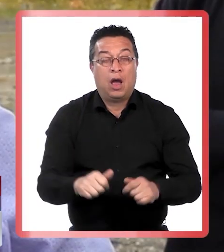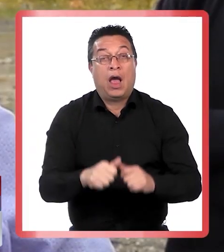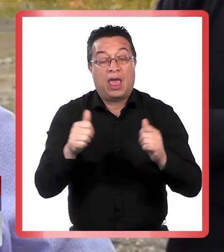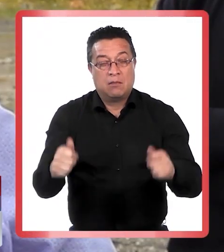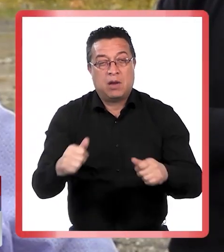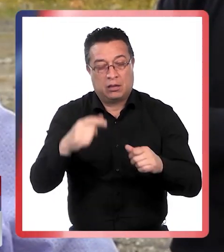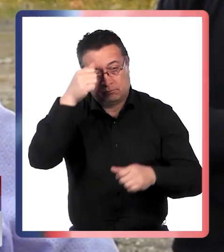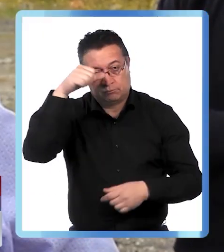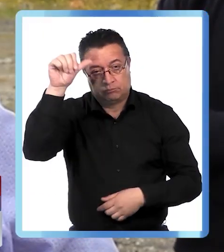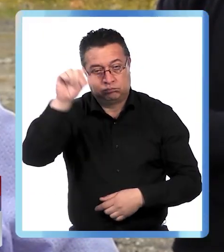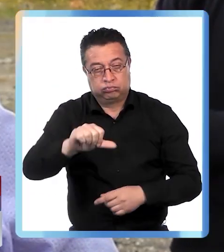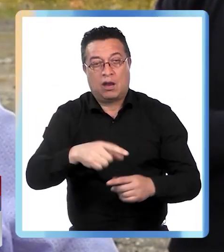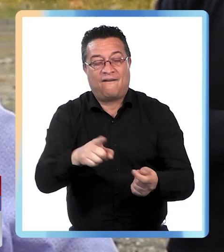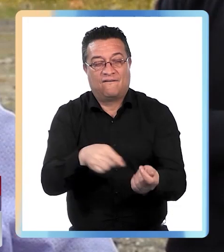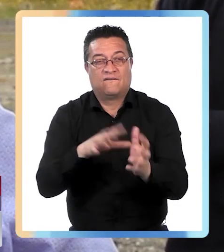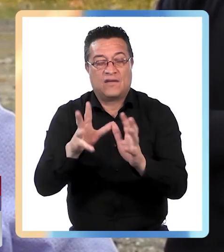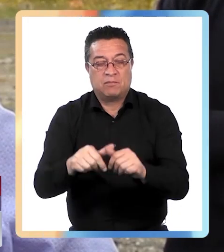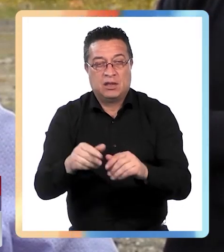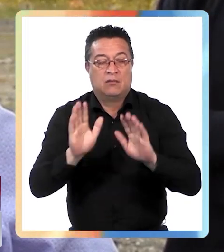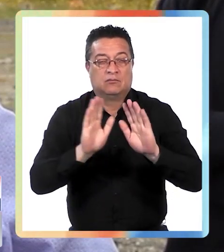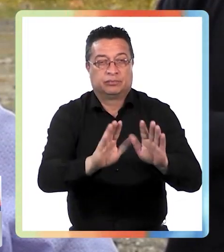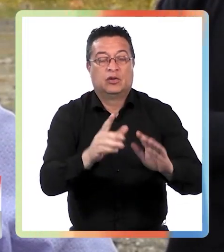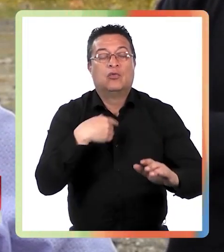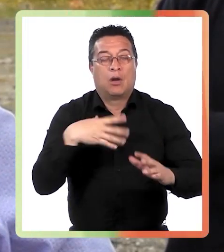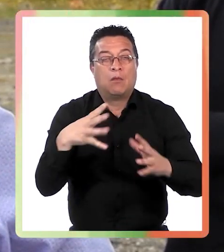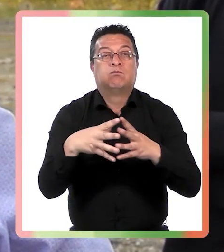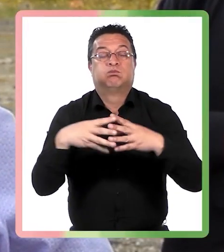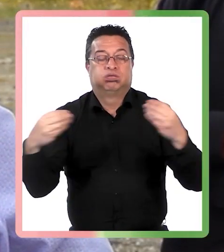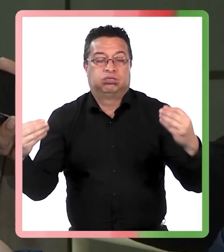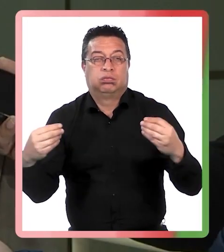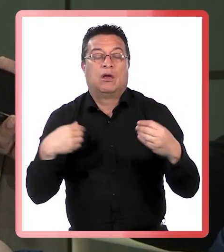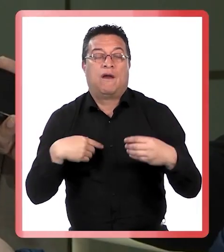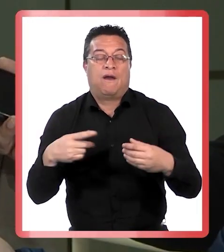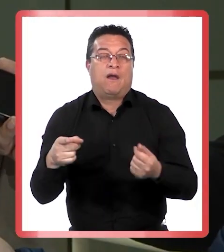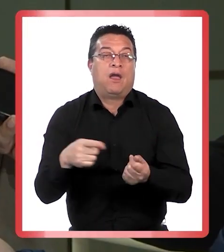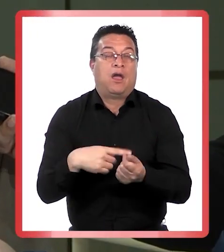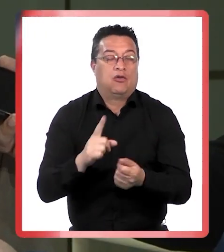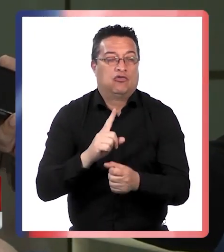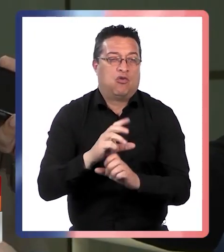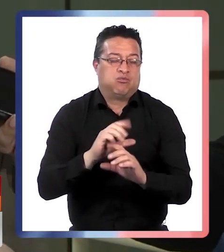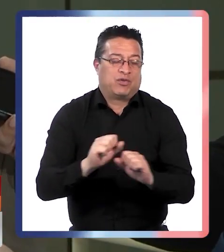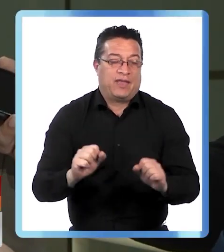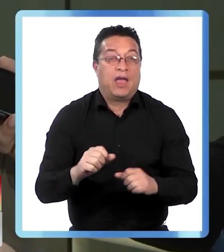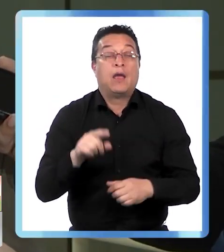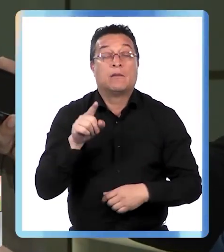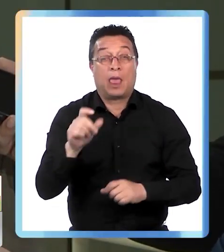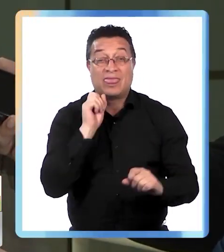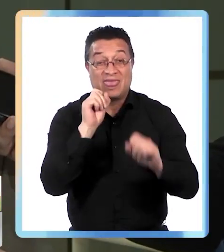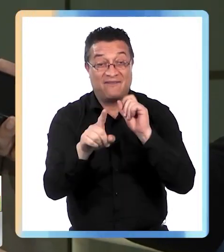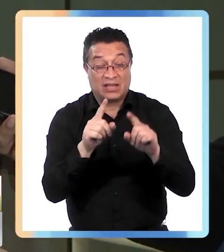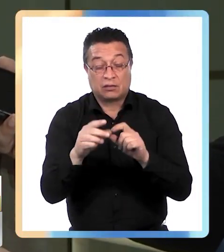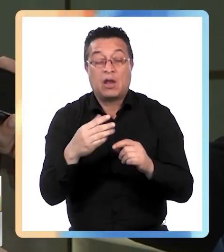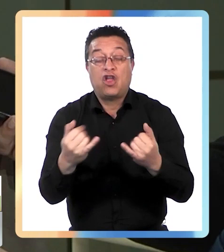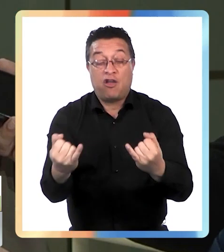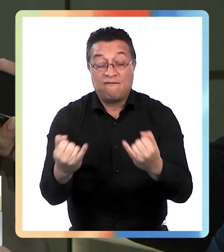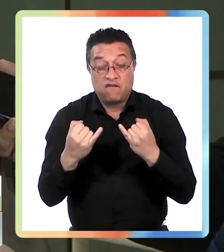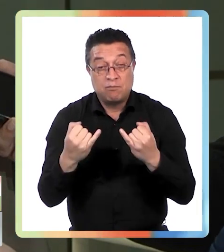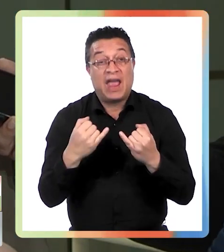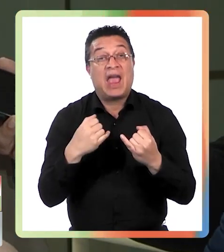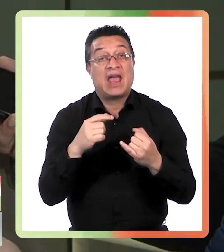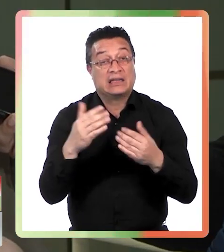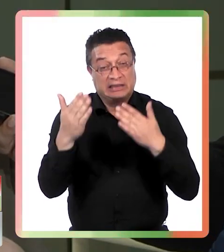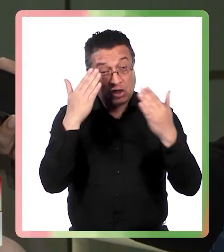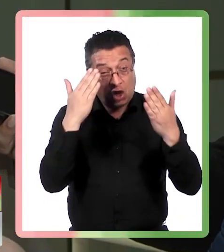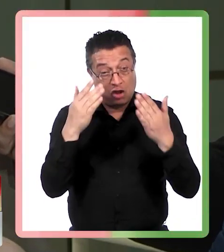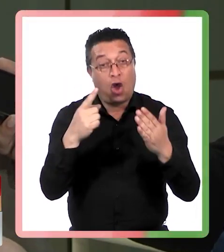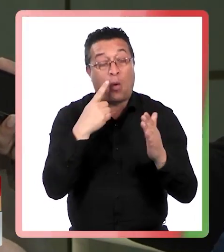además del arraigo que mantiene con su familia disminuiría el riesgo de fuga. Lo que augurió esta defensa son informes psicológicos